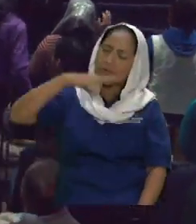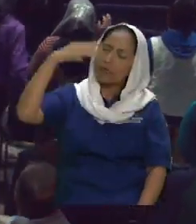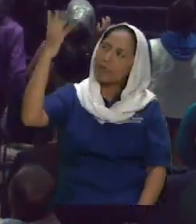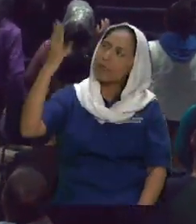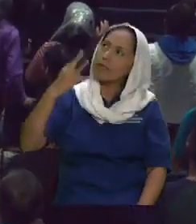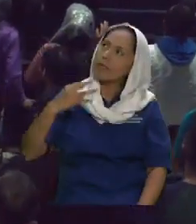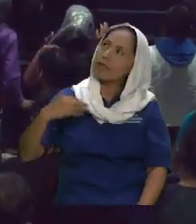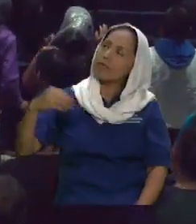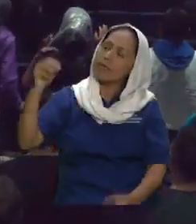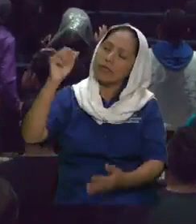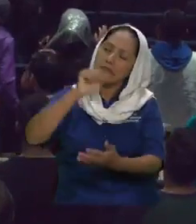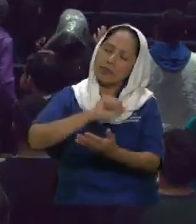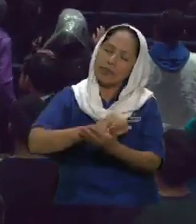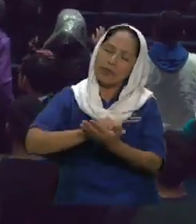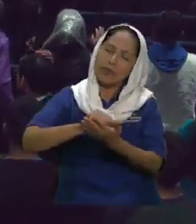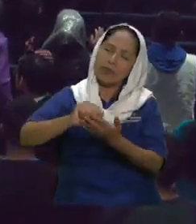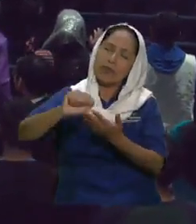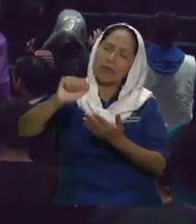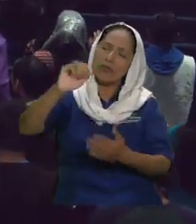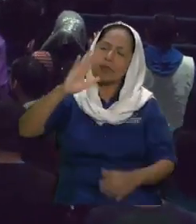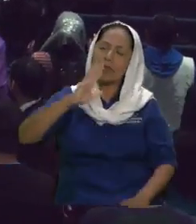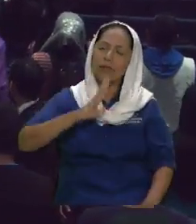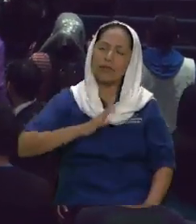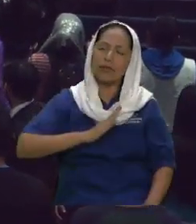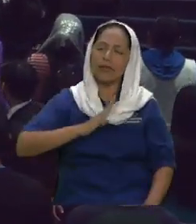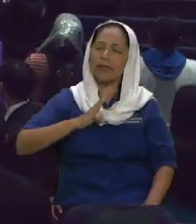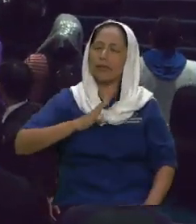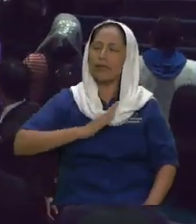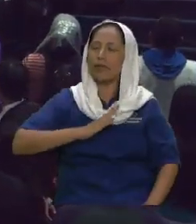tomando el control